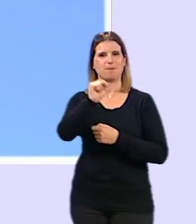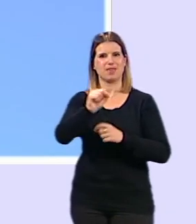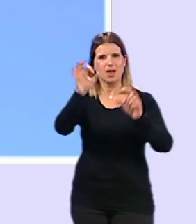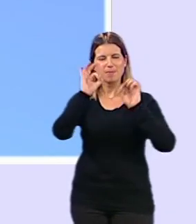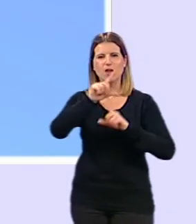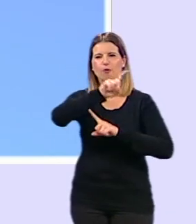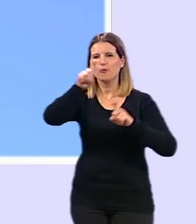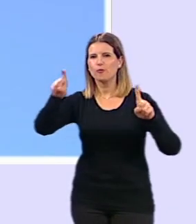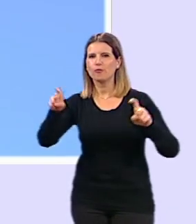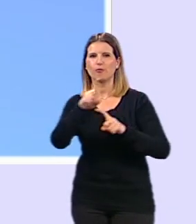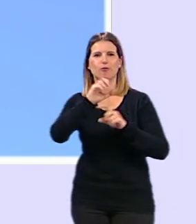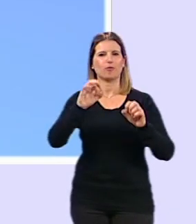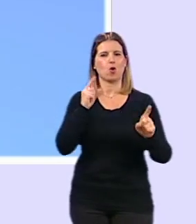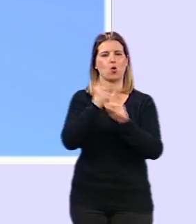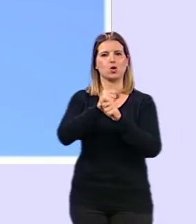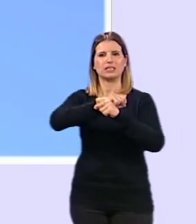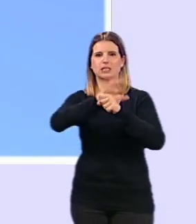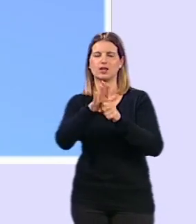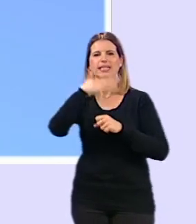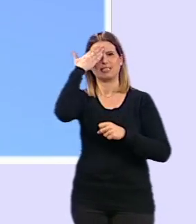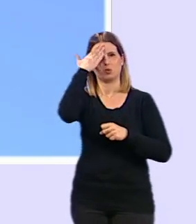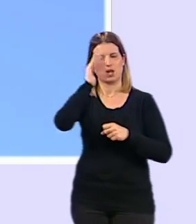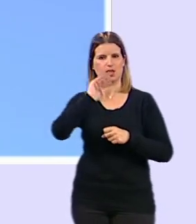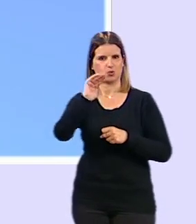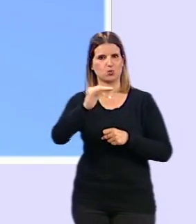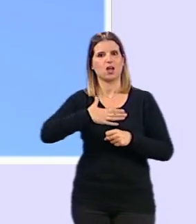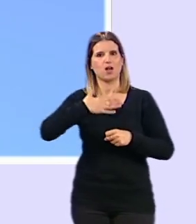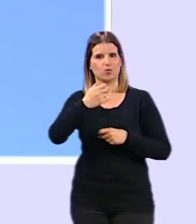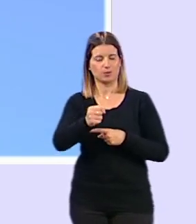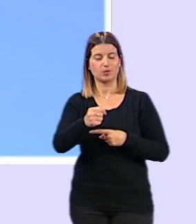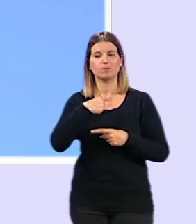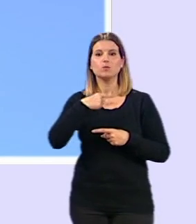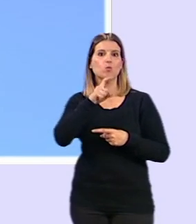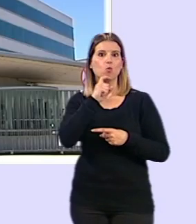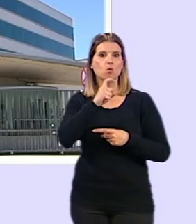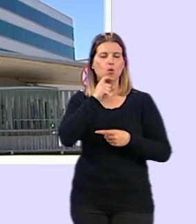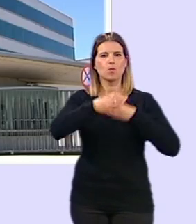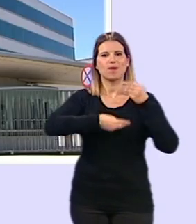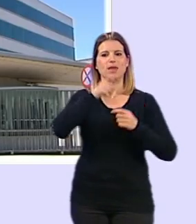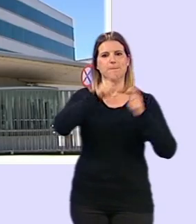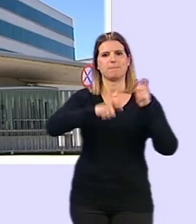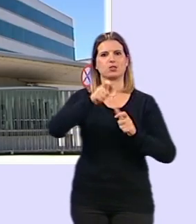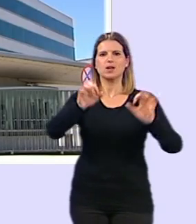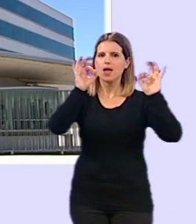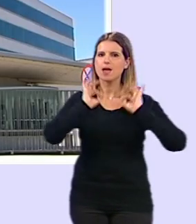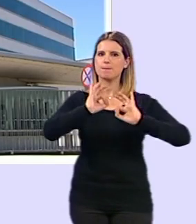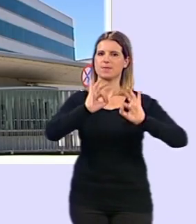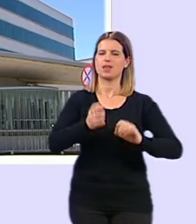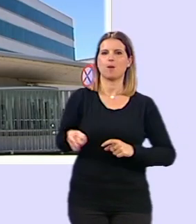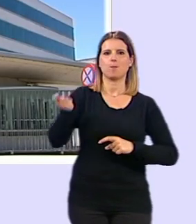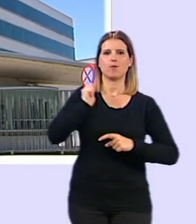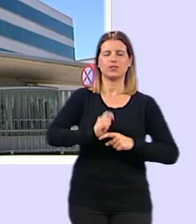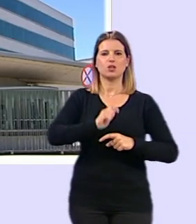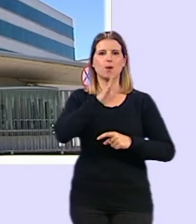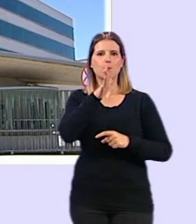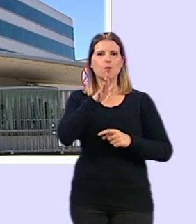coronavirus en las instalaciones y edificios de titularidad municipal. El tratamiento se realizará por parte de personal especializado mediante la